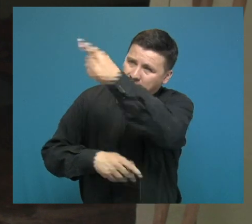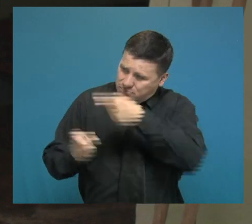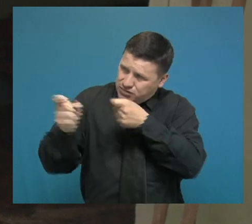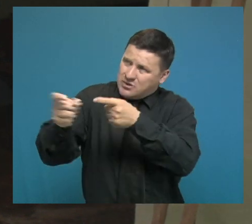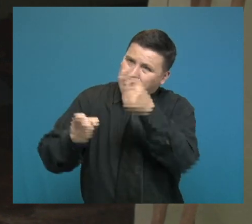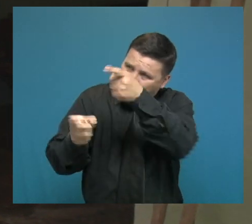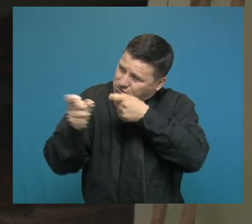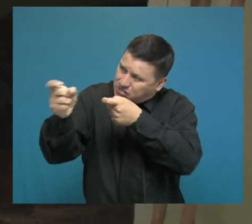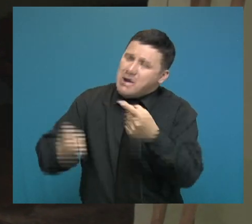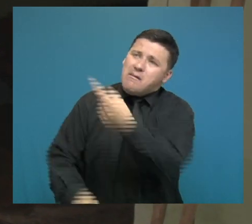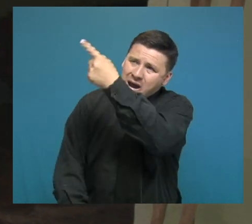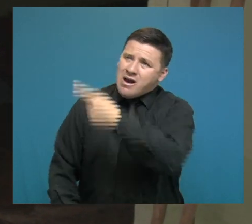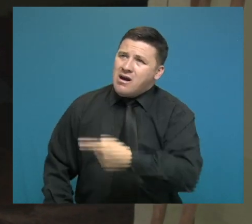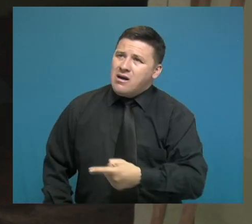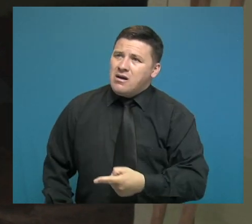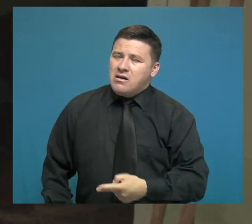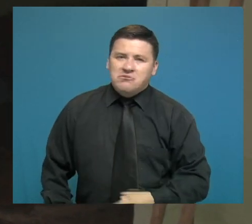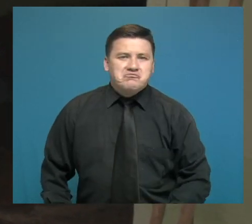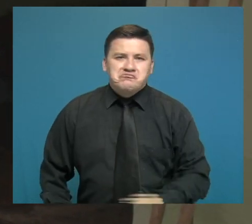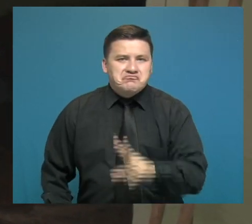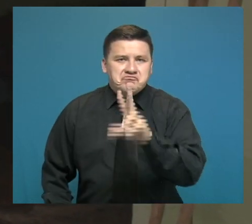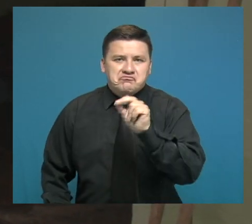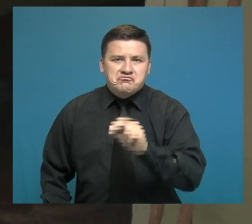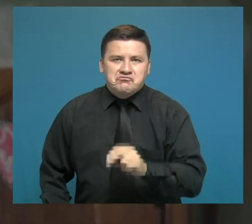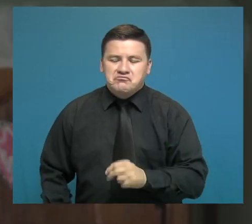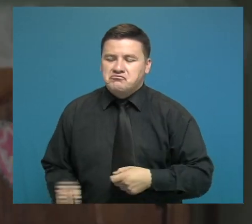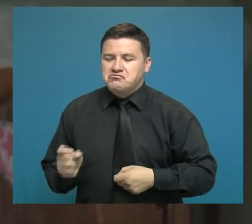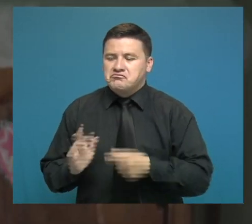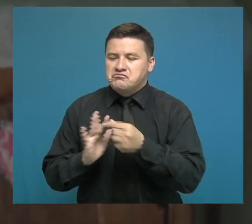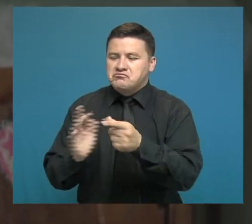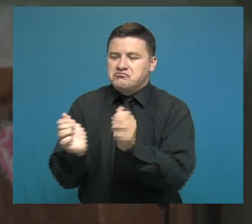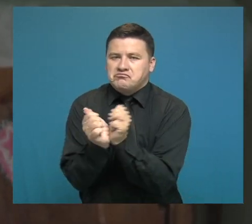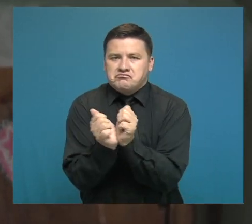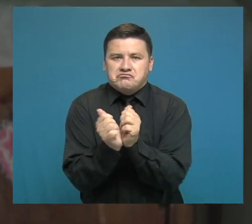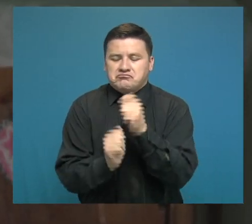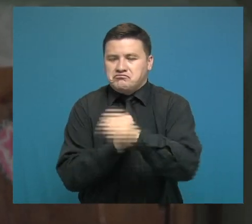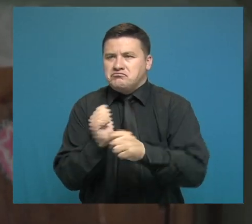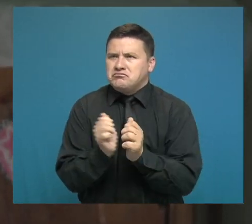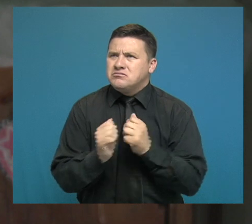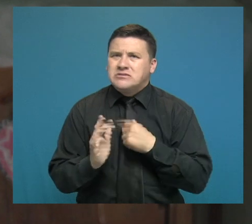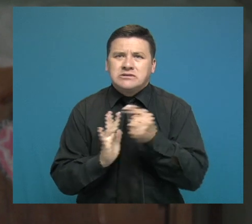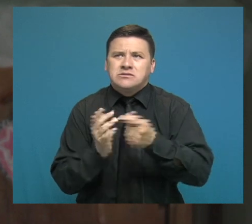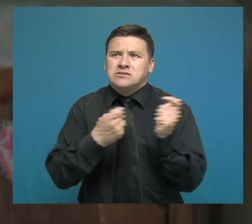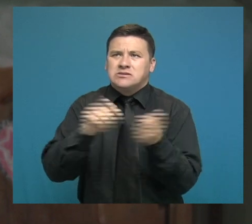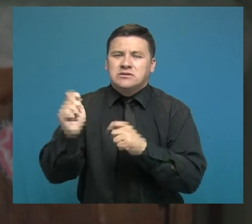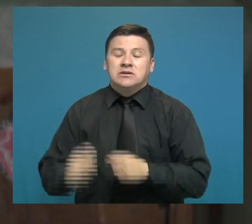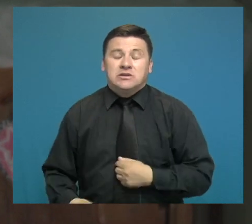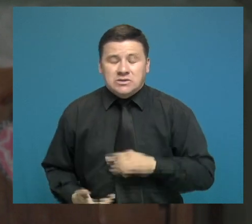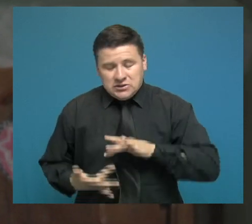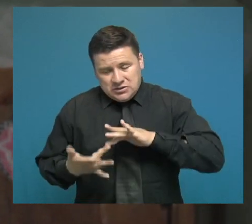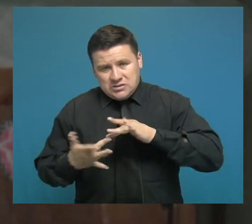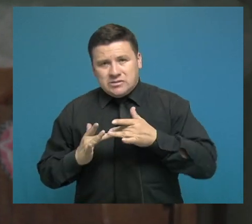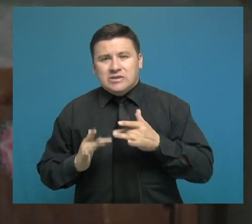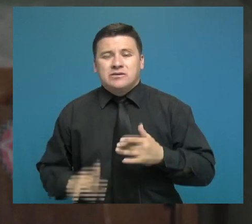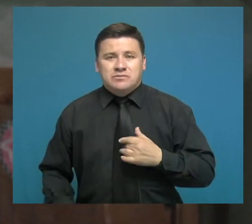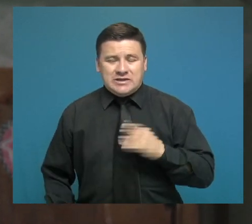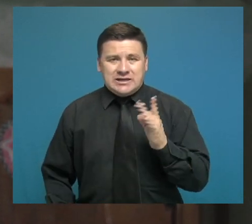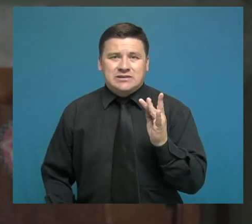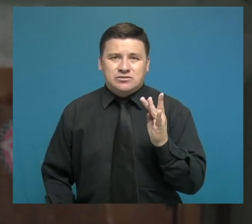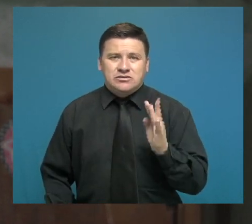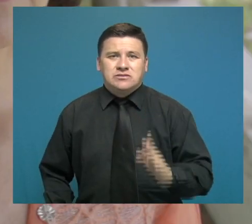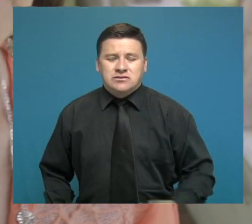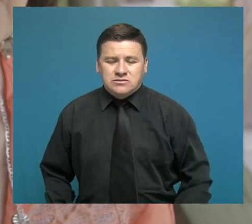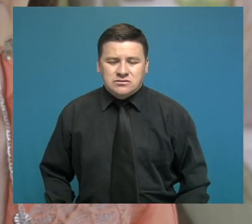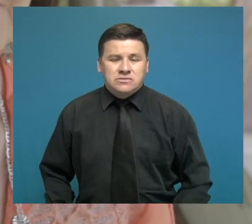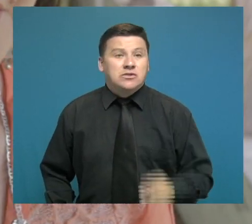que están en el monte, porque no dan ni pelean con ellos. Y no salieron con mi esposo y se los llevaron. Fue muy duro cuando mi